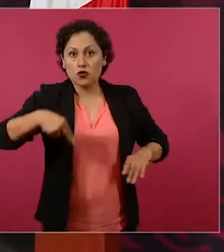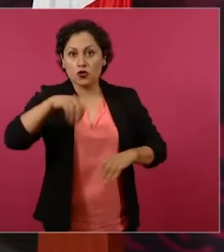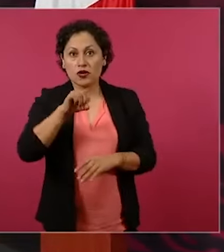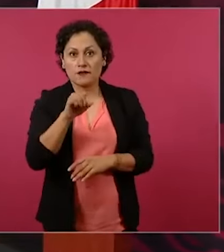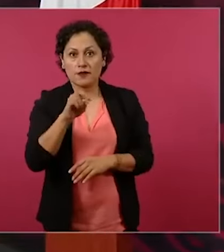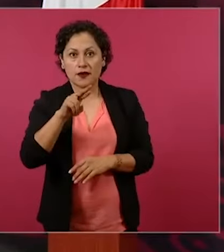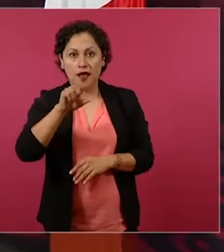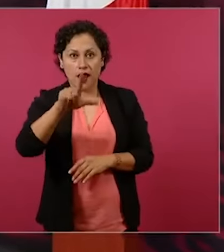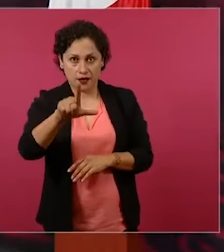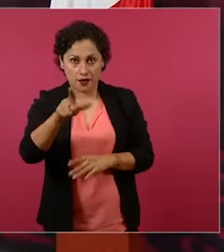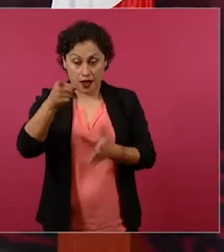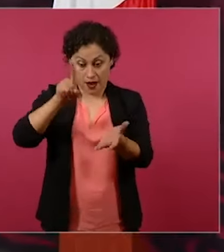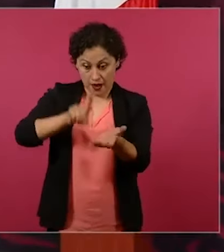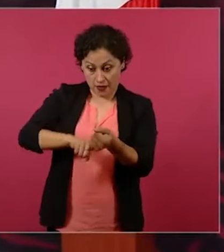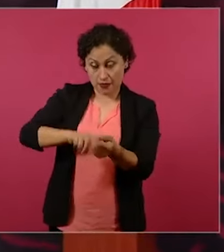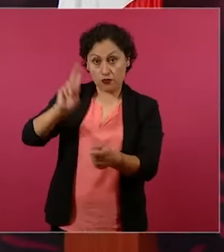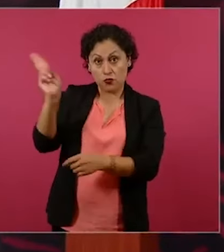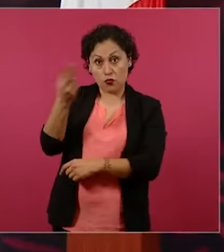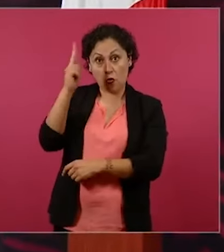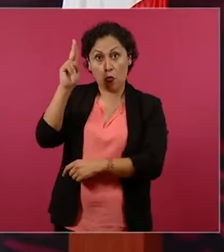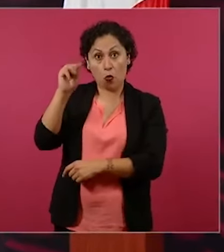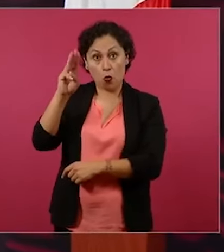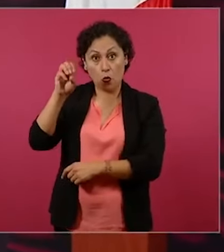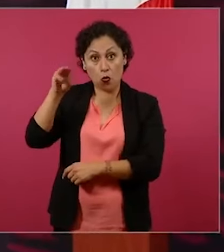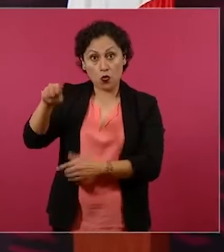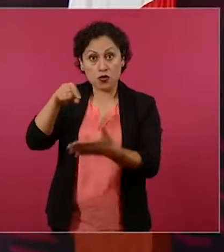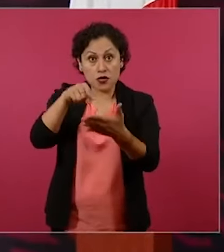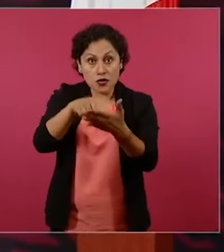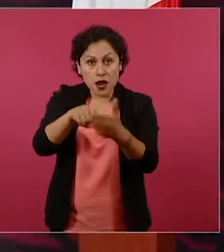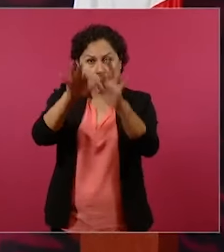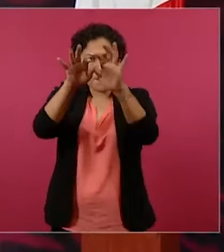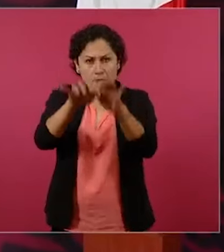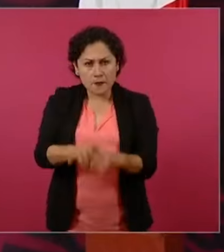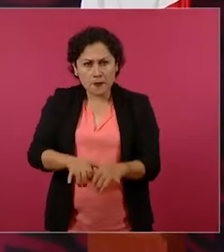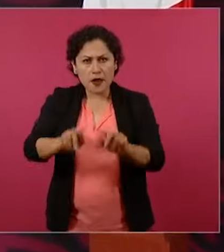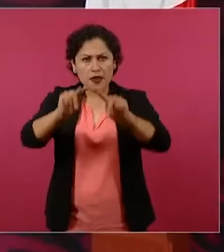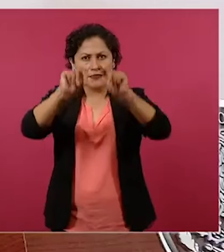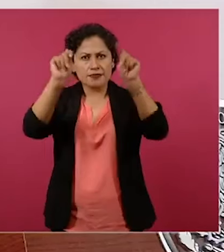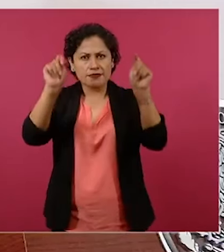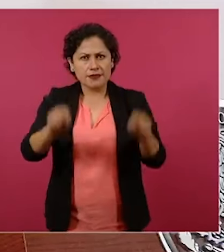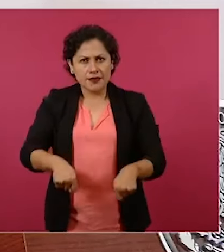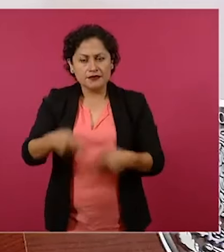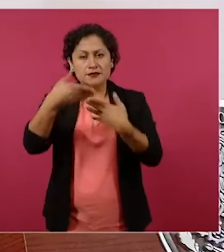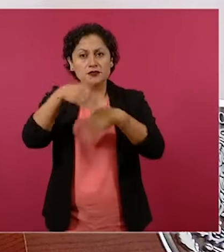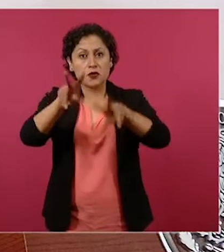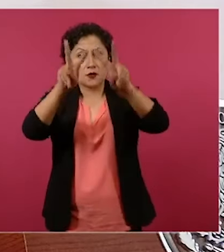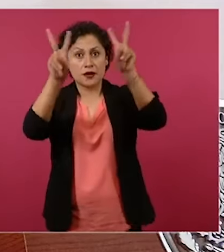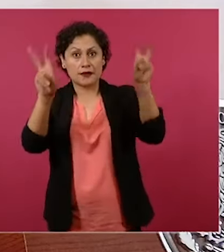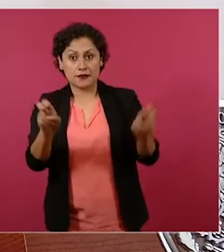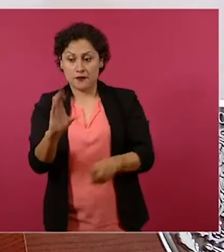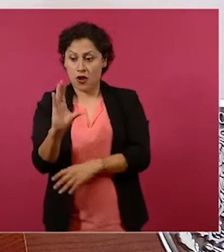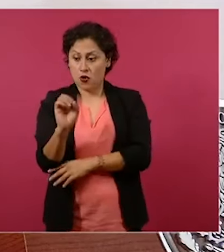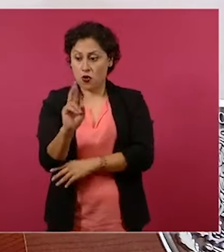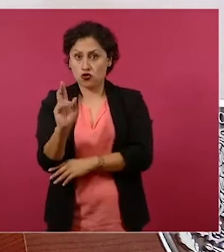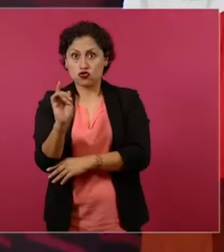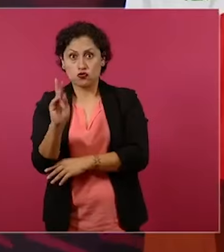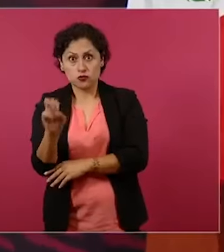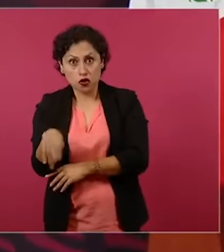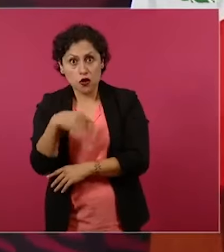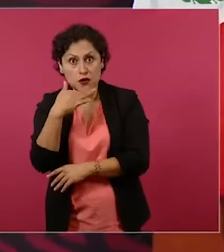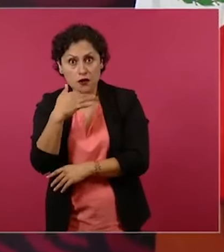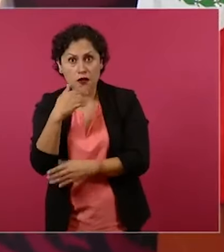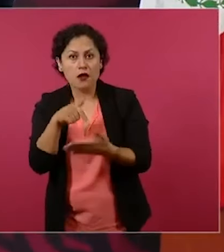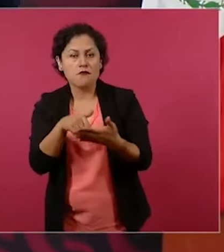en ciencias sociales. Y se van a sorprender que van